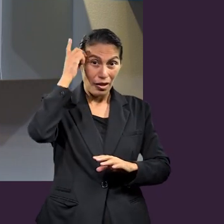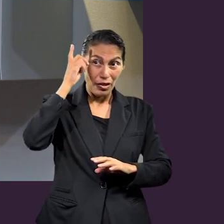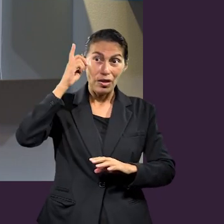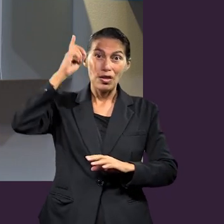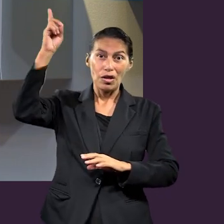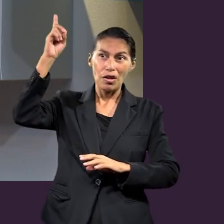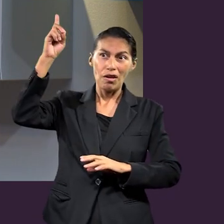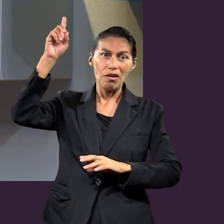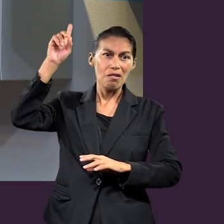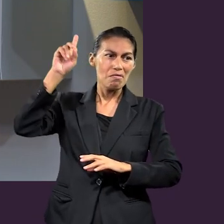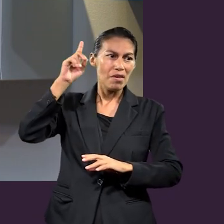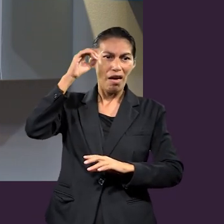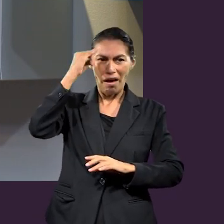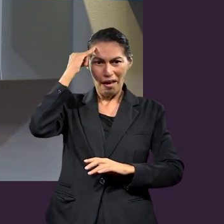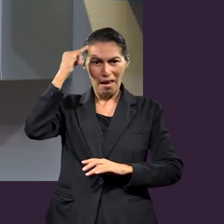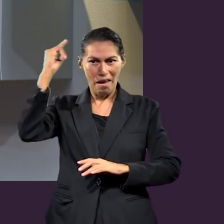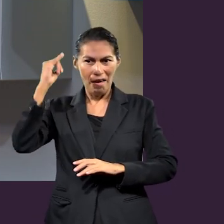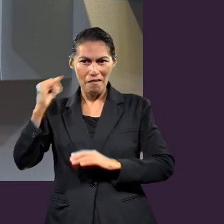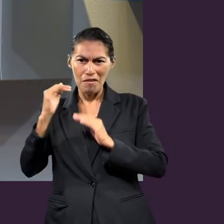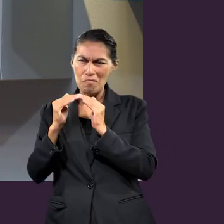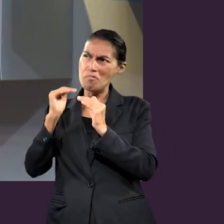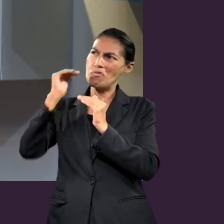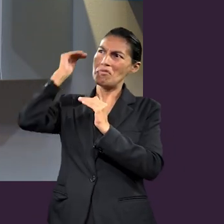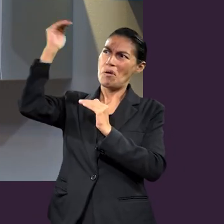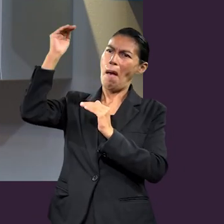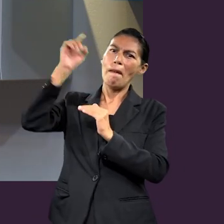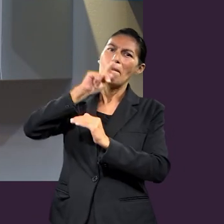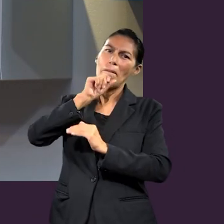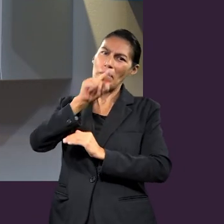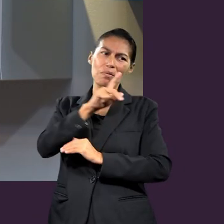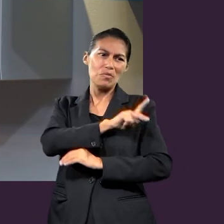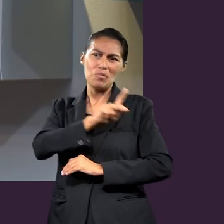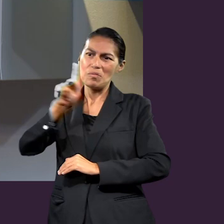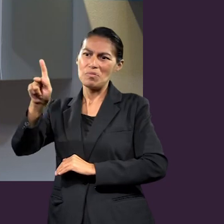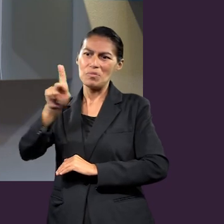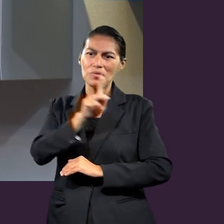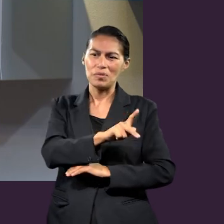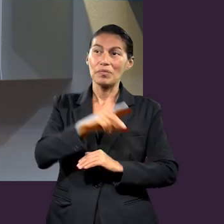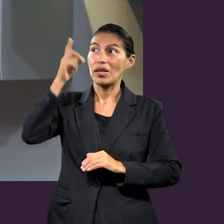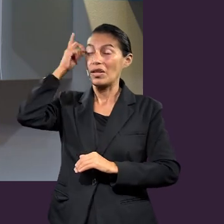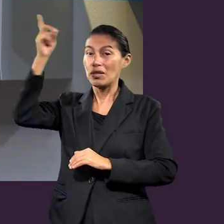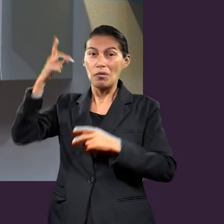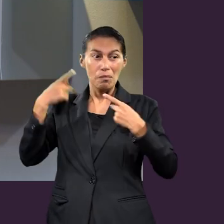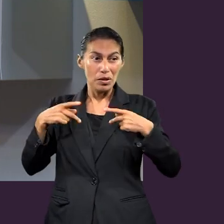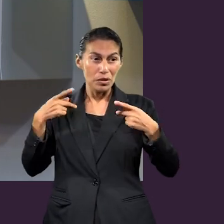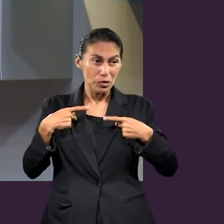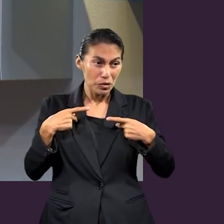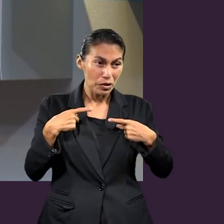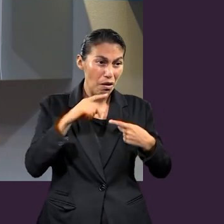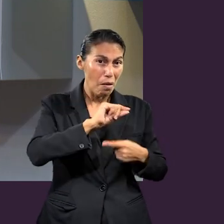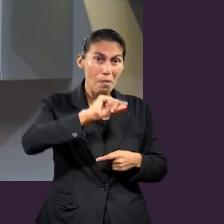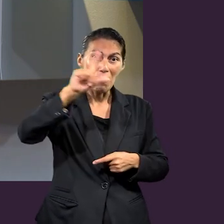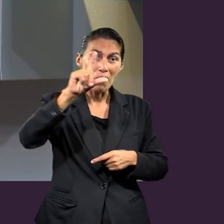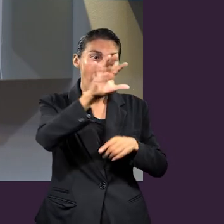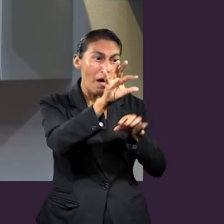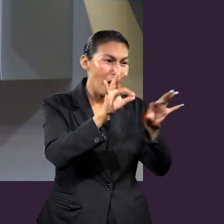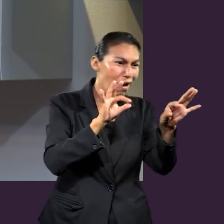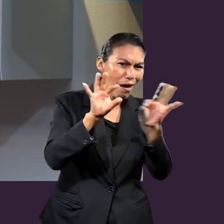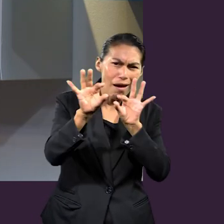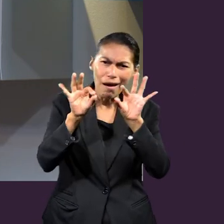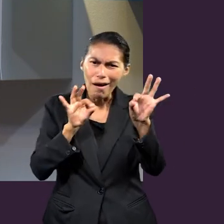está en los cielos, y que para Él, no hay acepción de personas. Es decir,